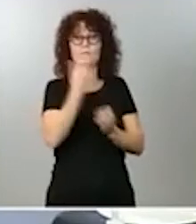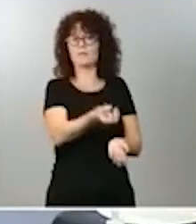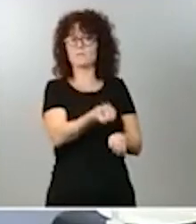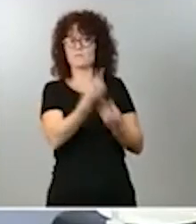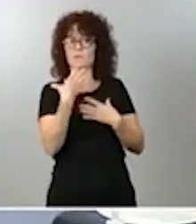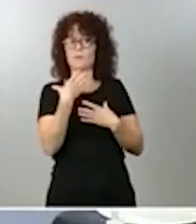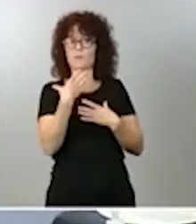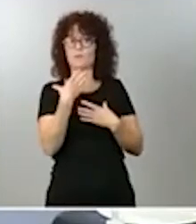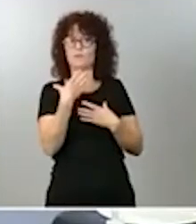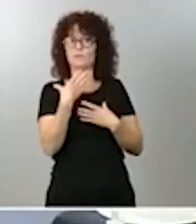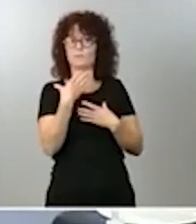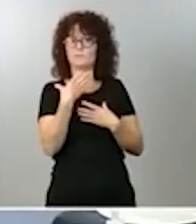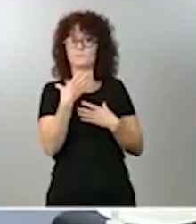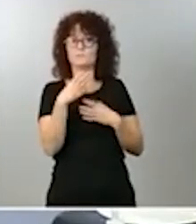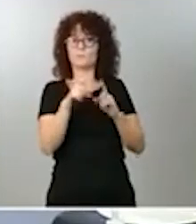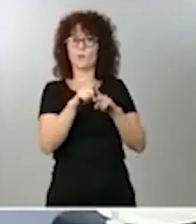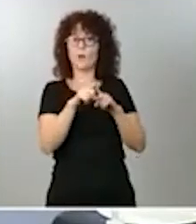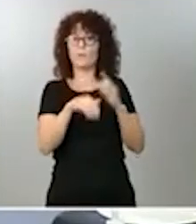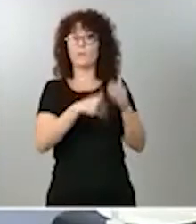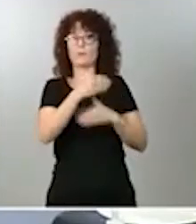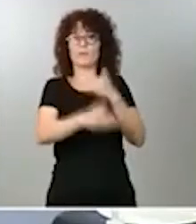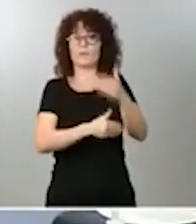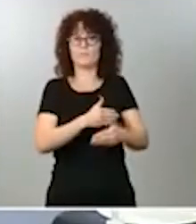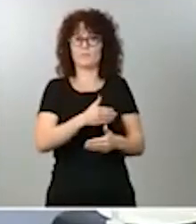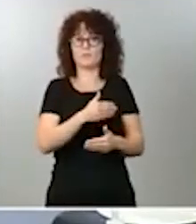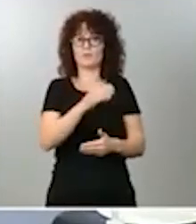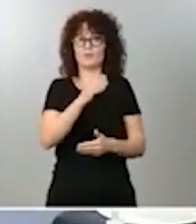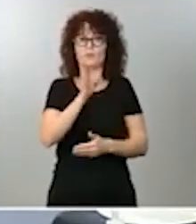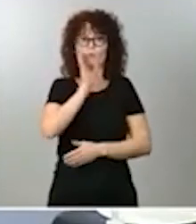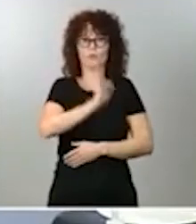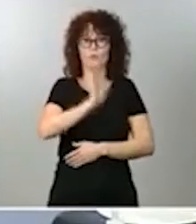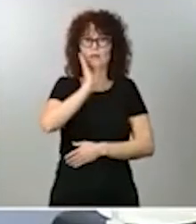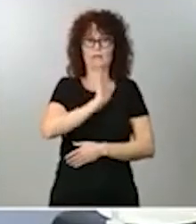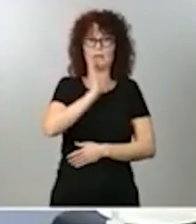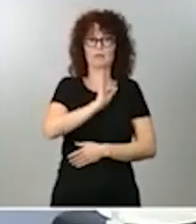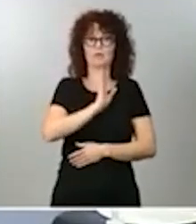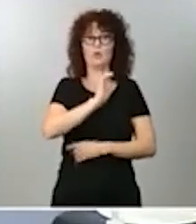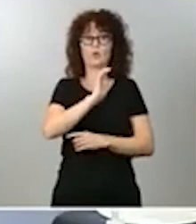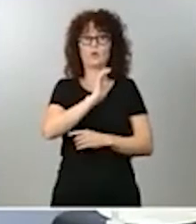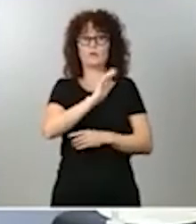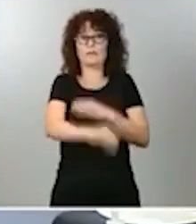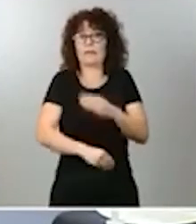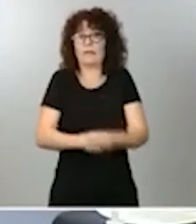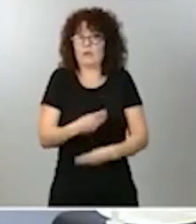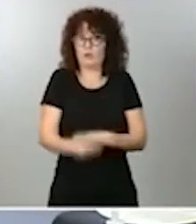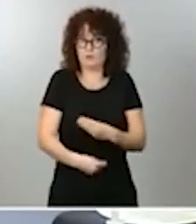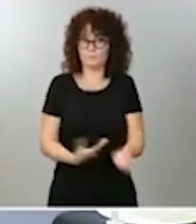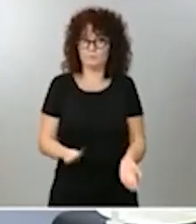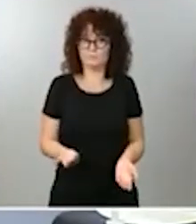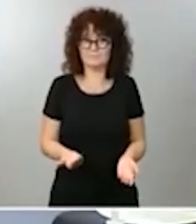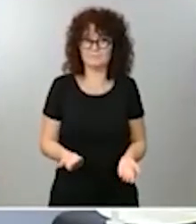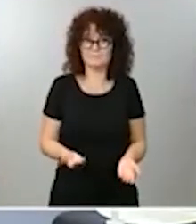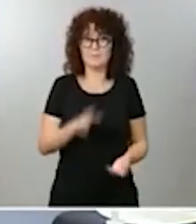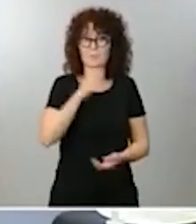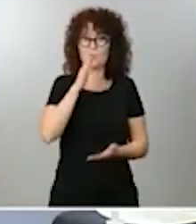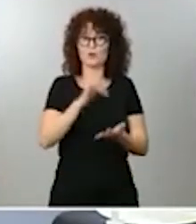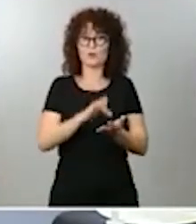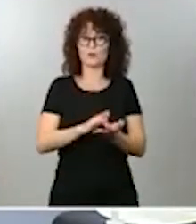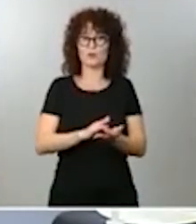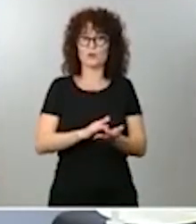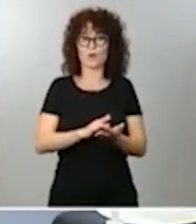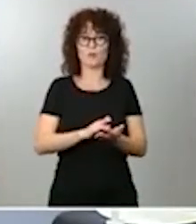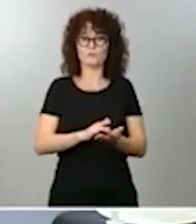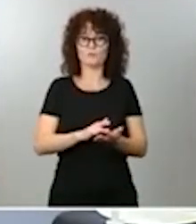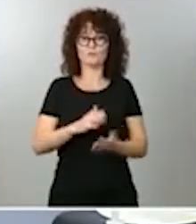procedimiento ilícito y qué hizo con ella, siendo uno de los cargos más importantes de la Policía Nacional en nuestro país, por tanto,